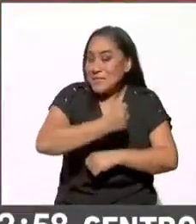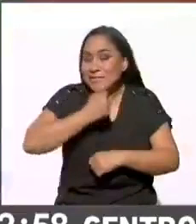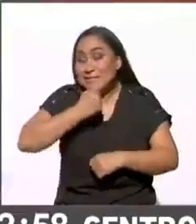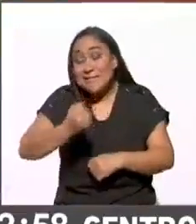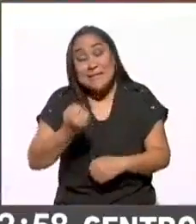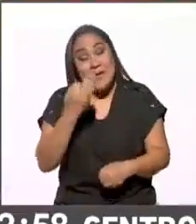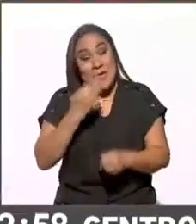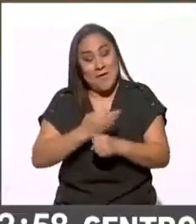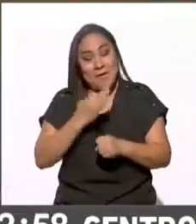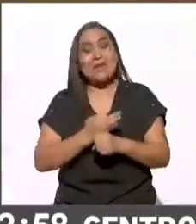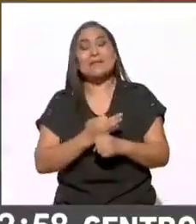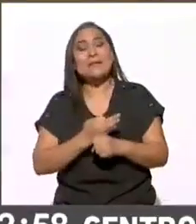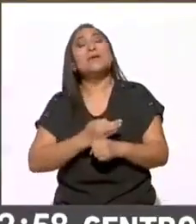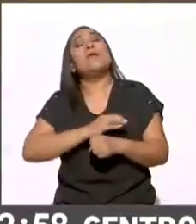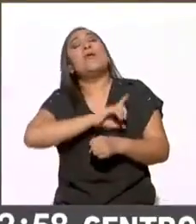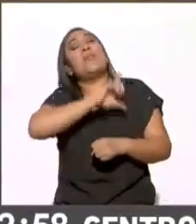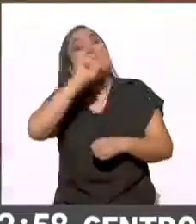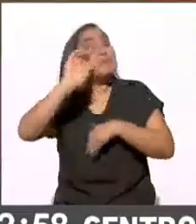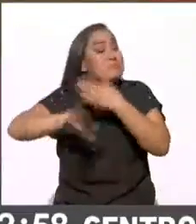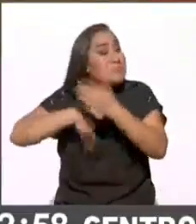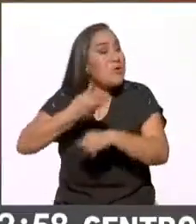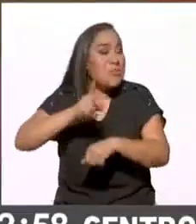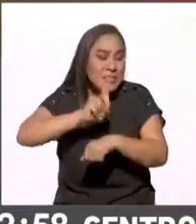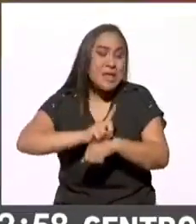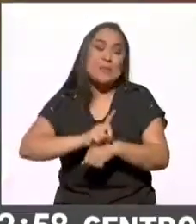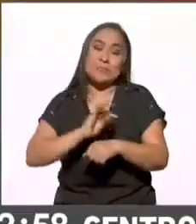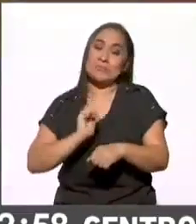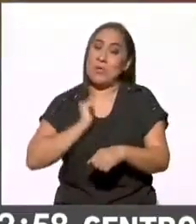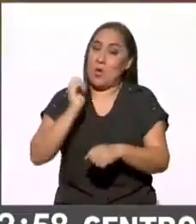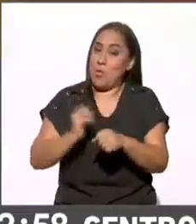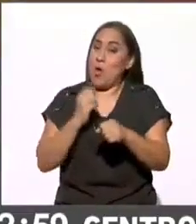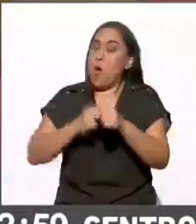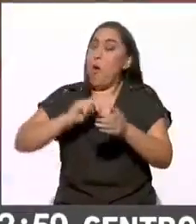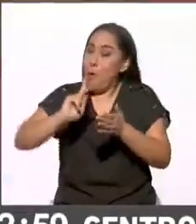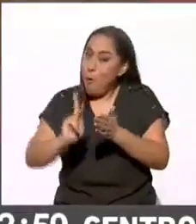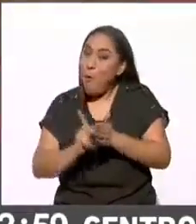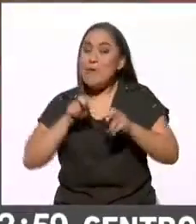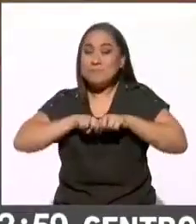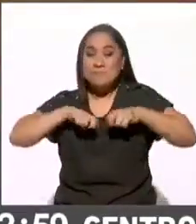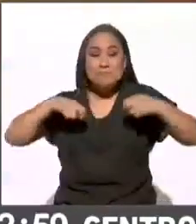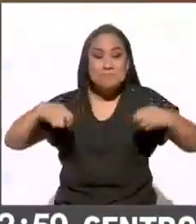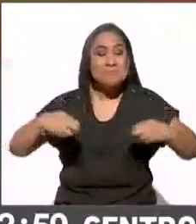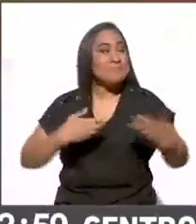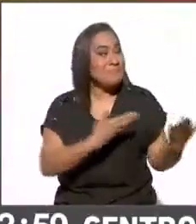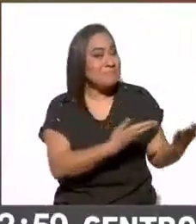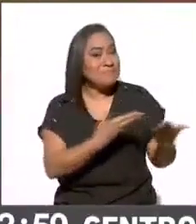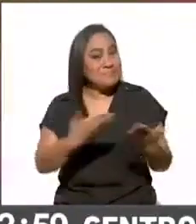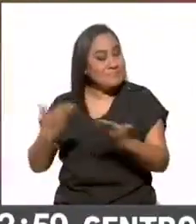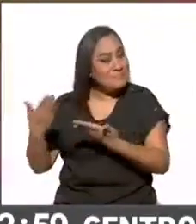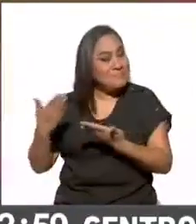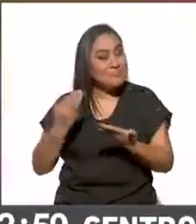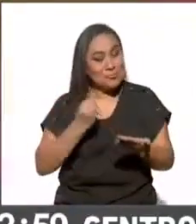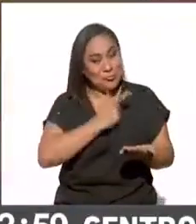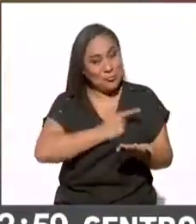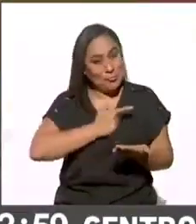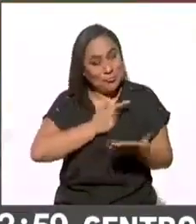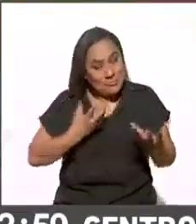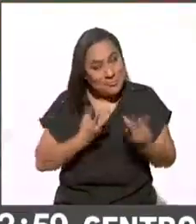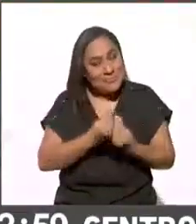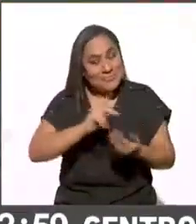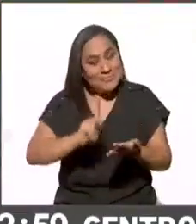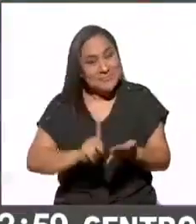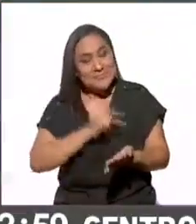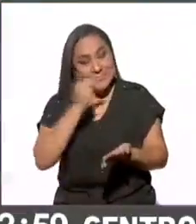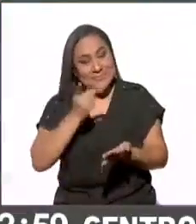ocasión y en las que vengan, tendremos oportunidad de reunirnos. Erika, Guadalupe, Natalia, también un gusto estar nuevamente